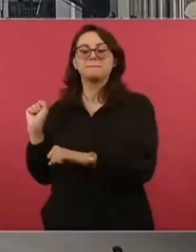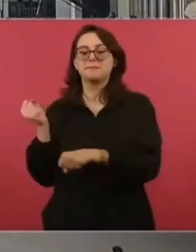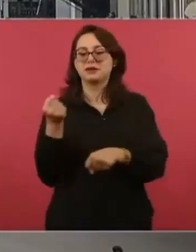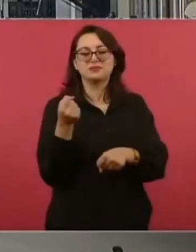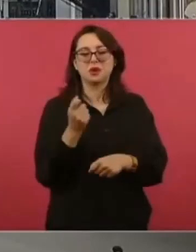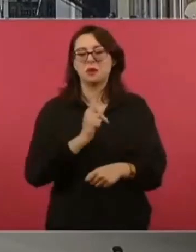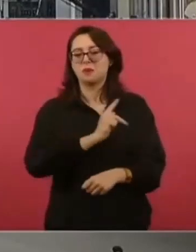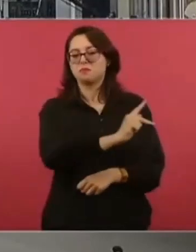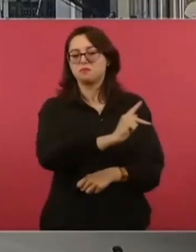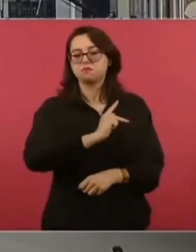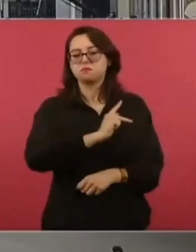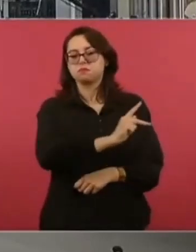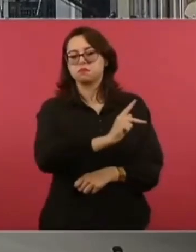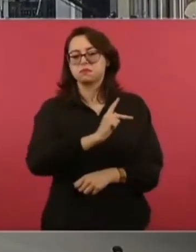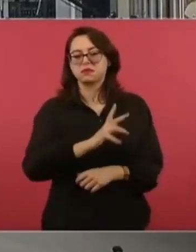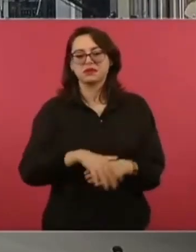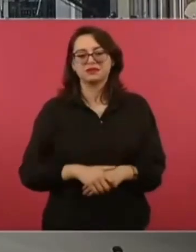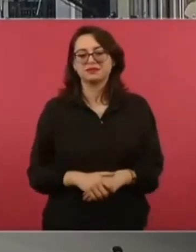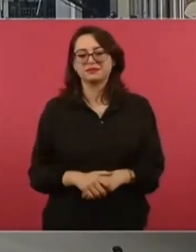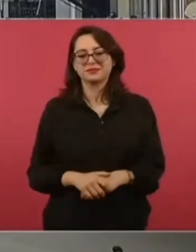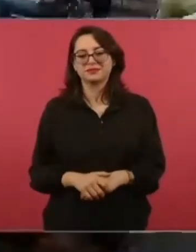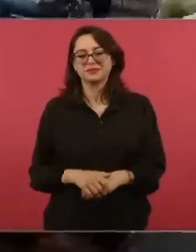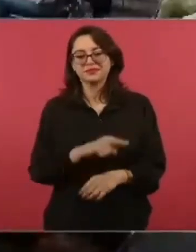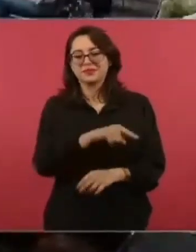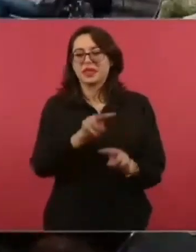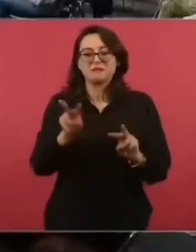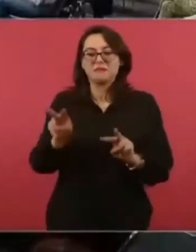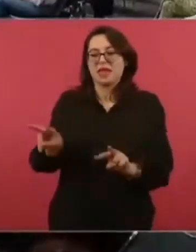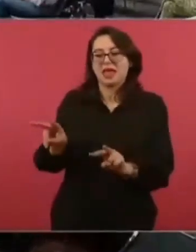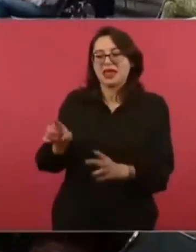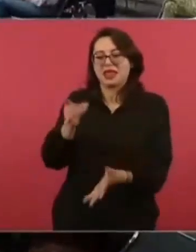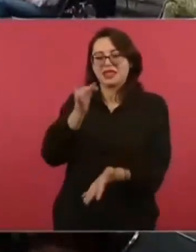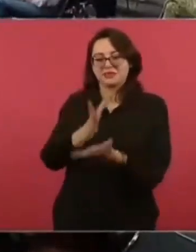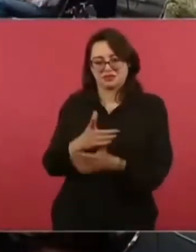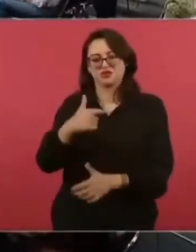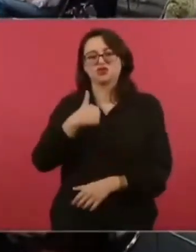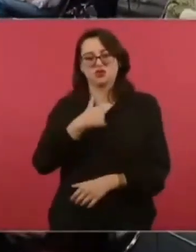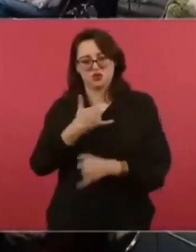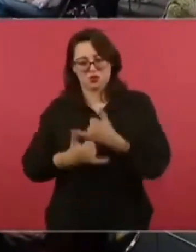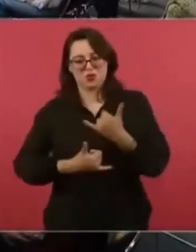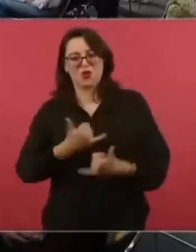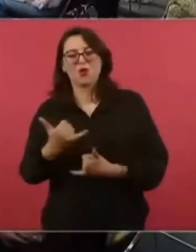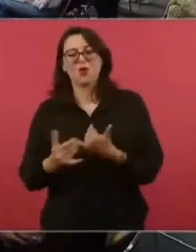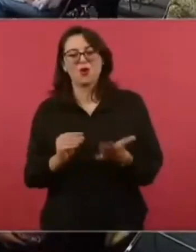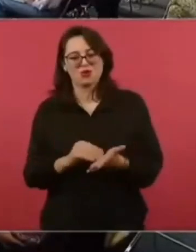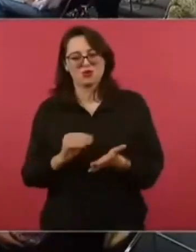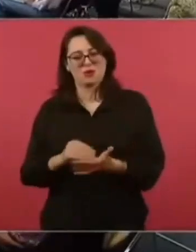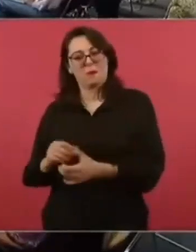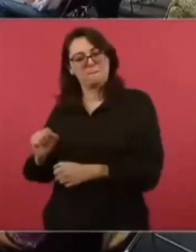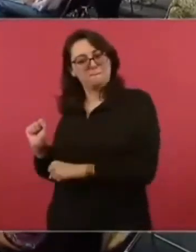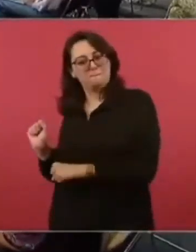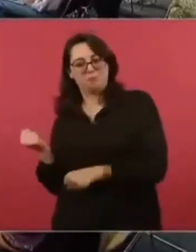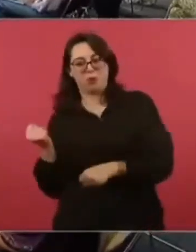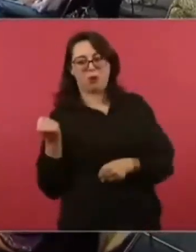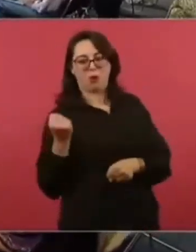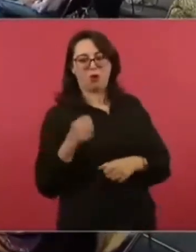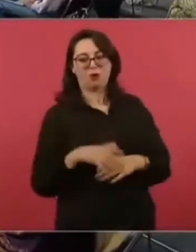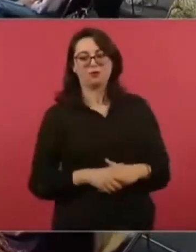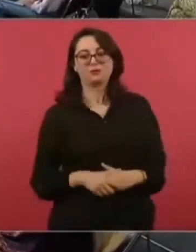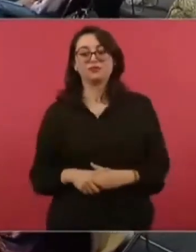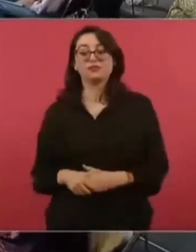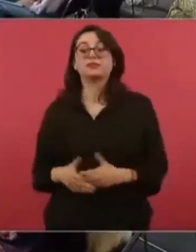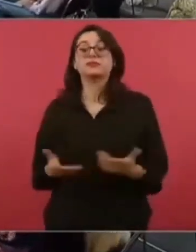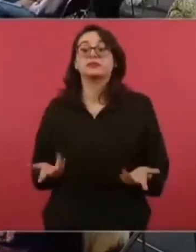Nada más que este. Ya él nada más va a ver el béisbol. Yo todavía sigo bateando. Ahora. Ahora la diferencia